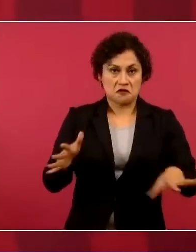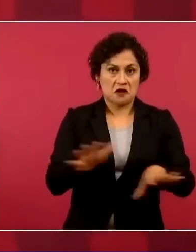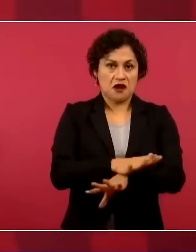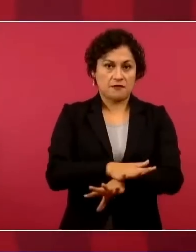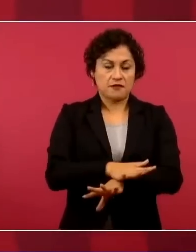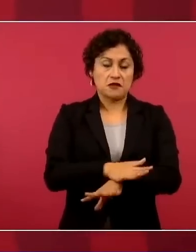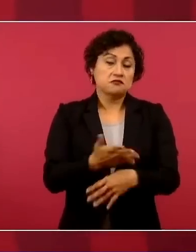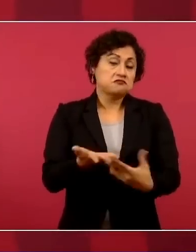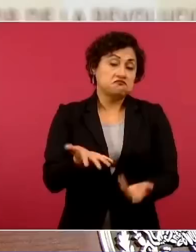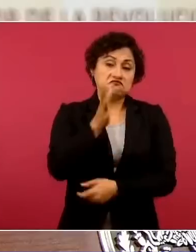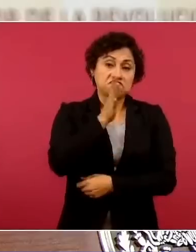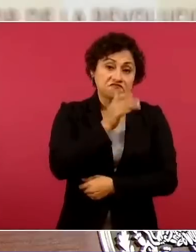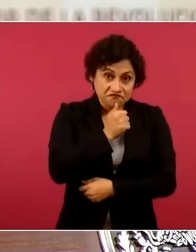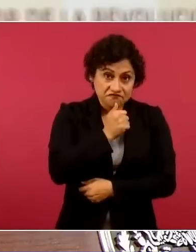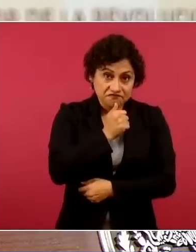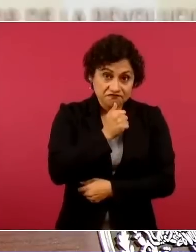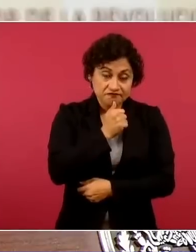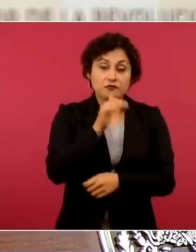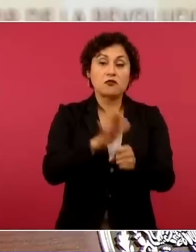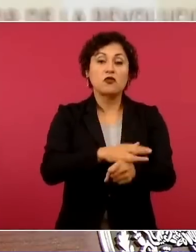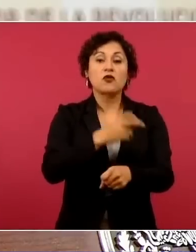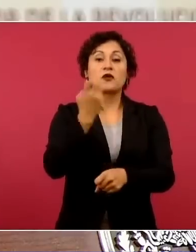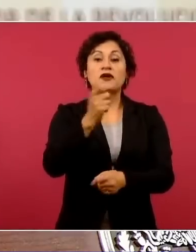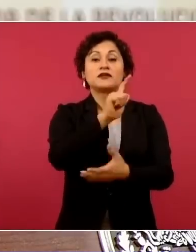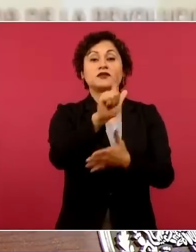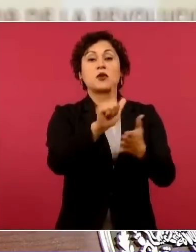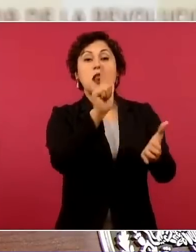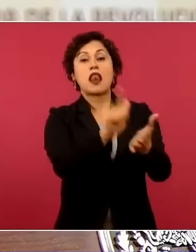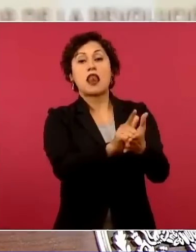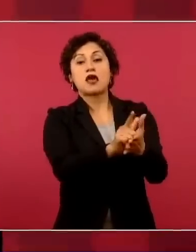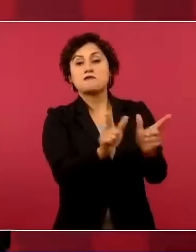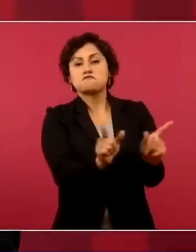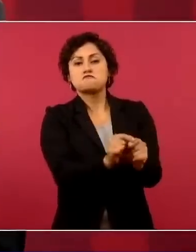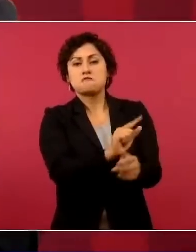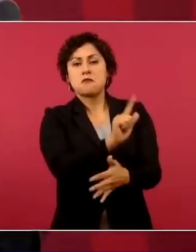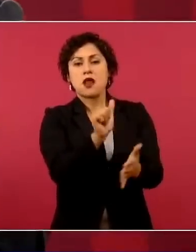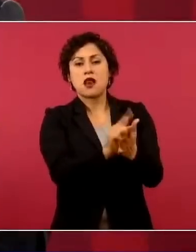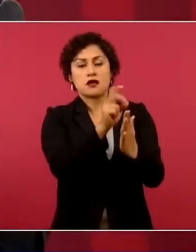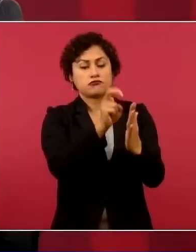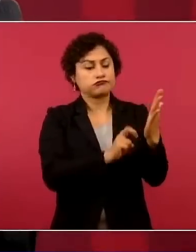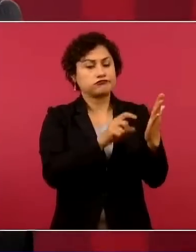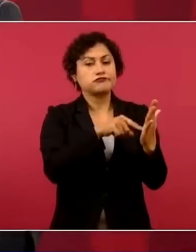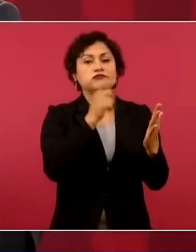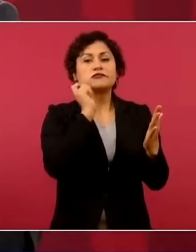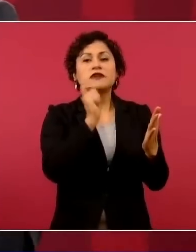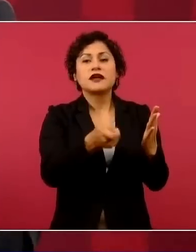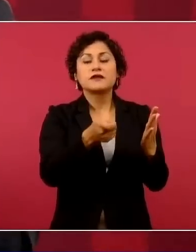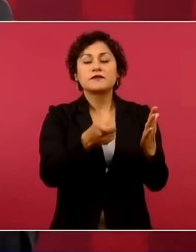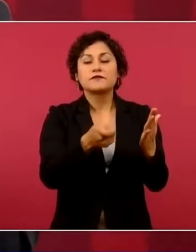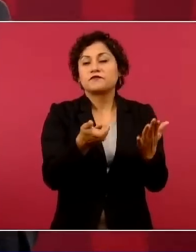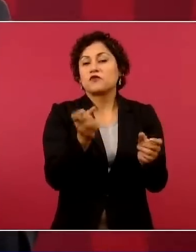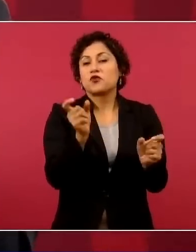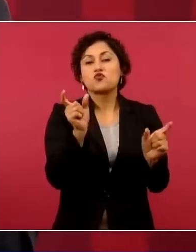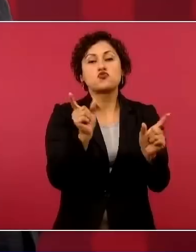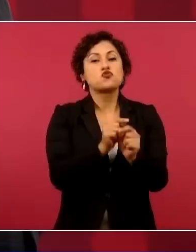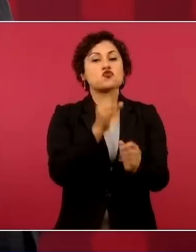electoral?, pues este ajuste, que no haya tanto gasto